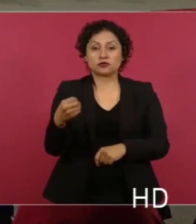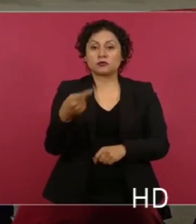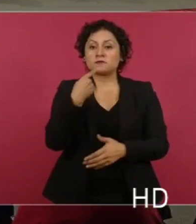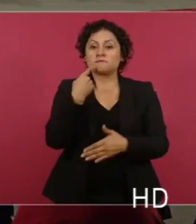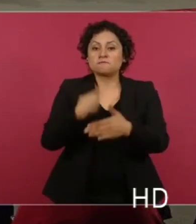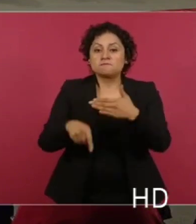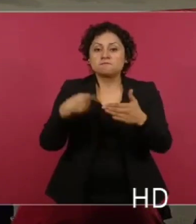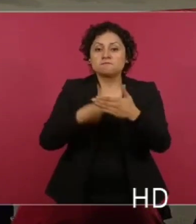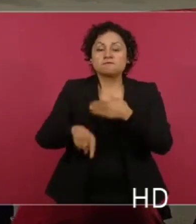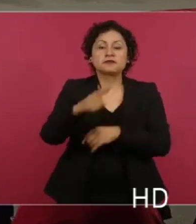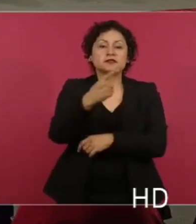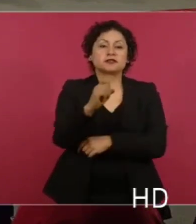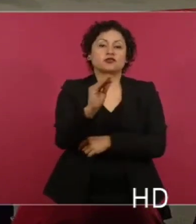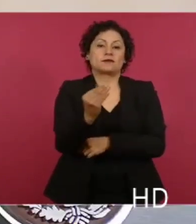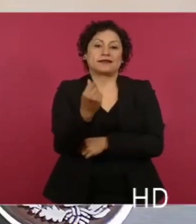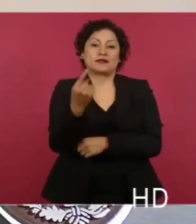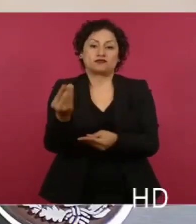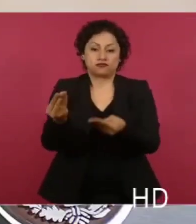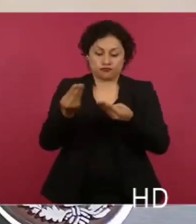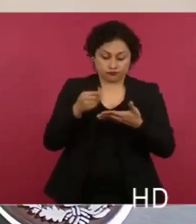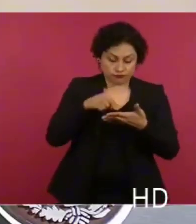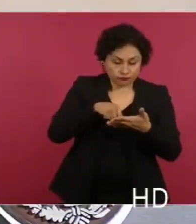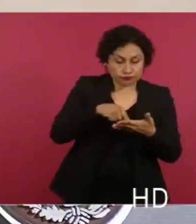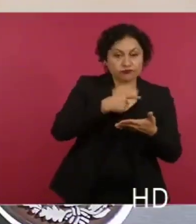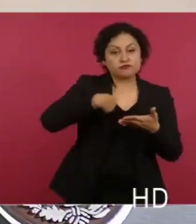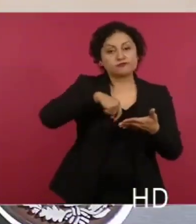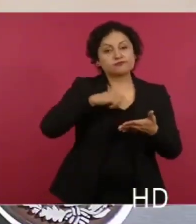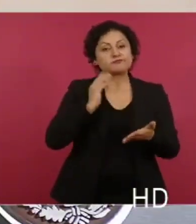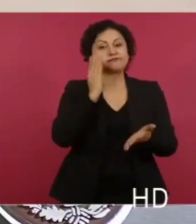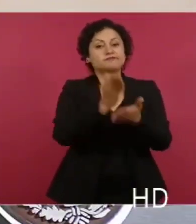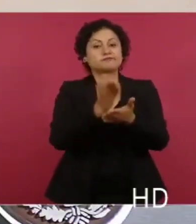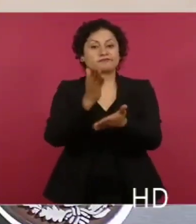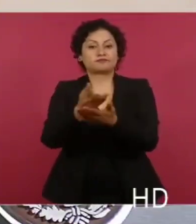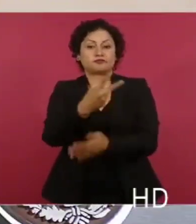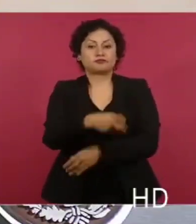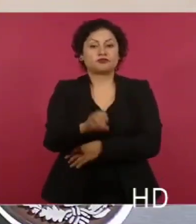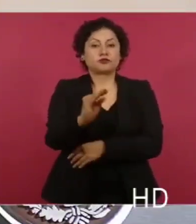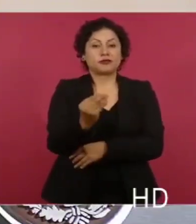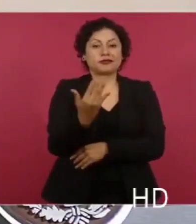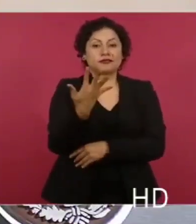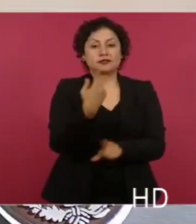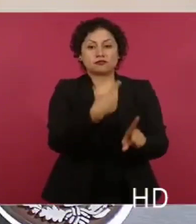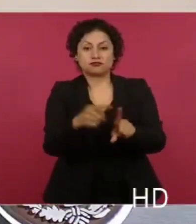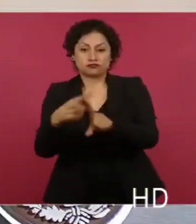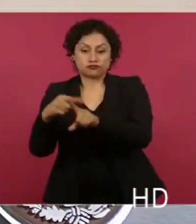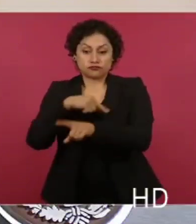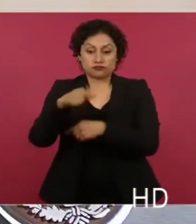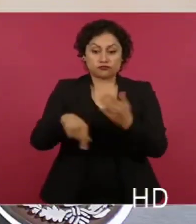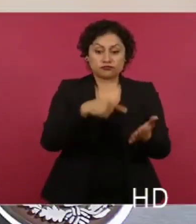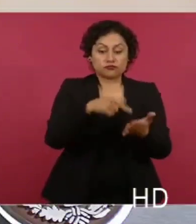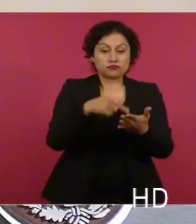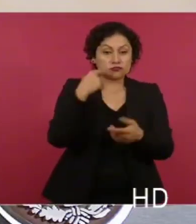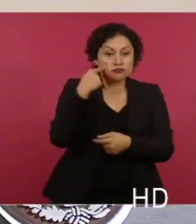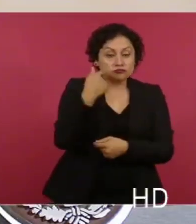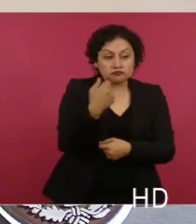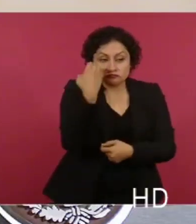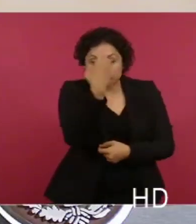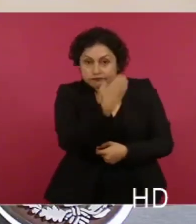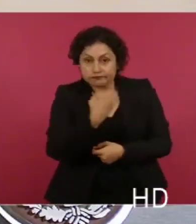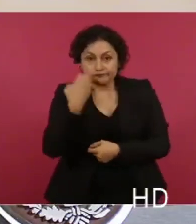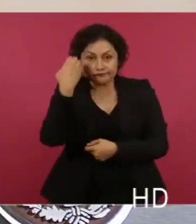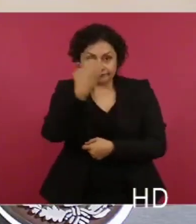quejas o denuncias, se realizaron 295 verificaciones y o visitas de constatación